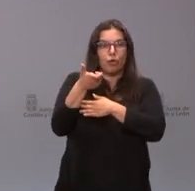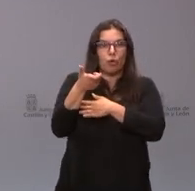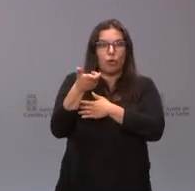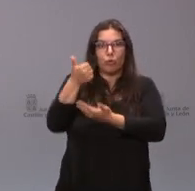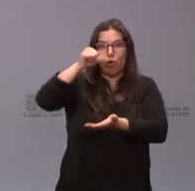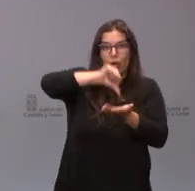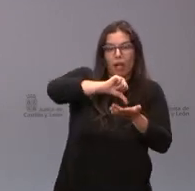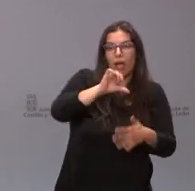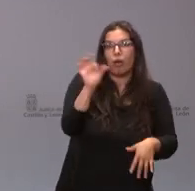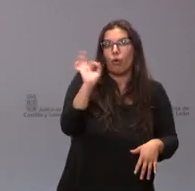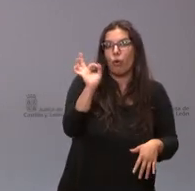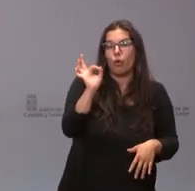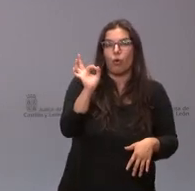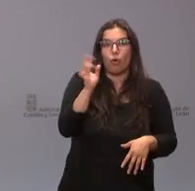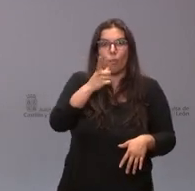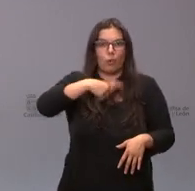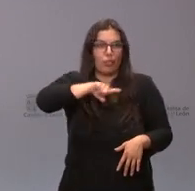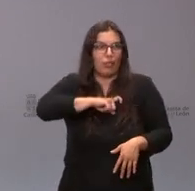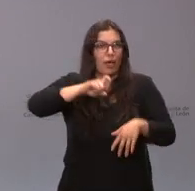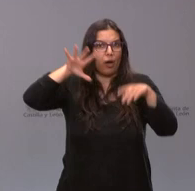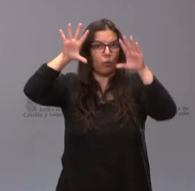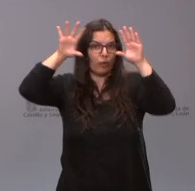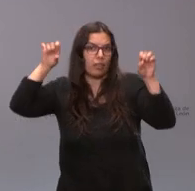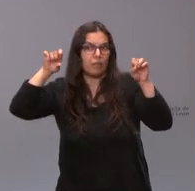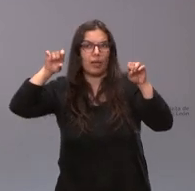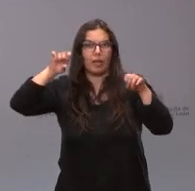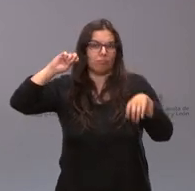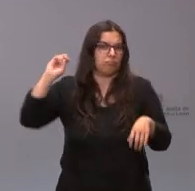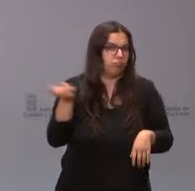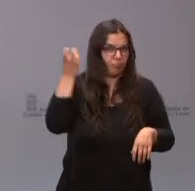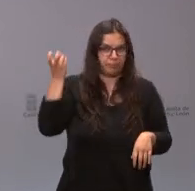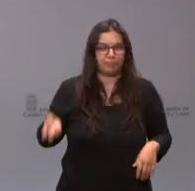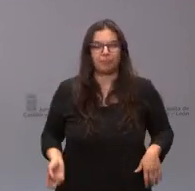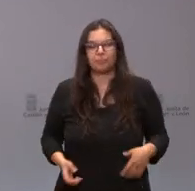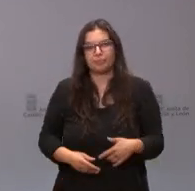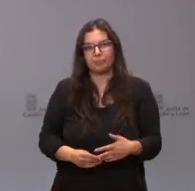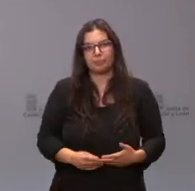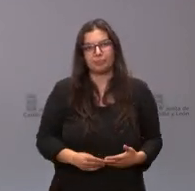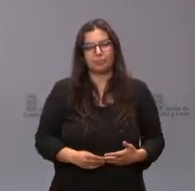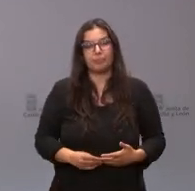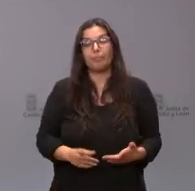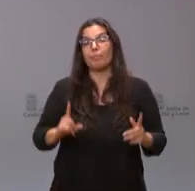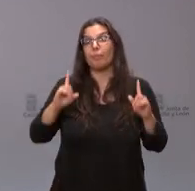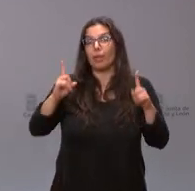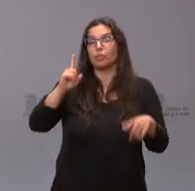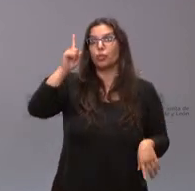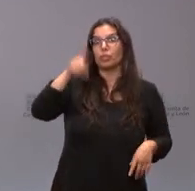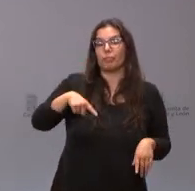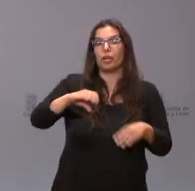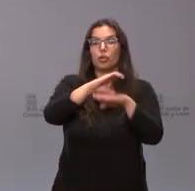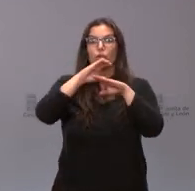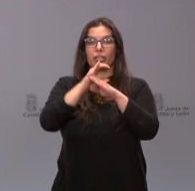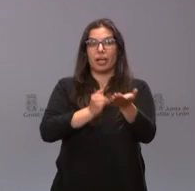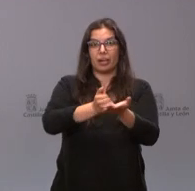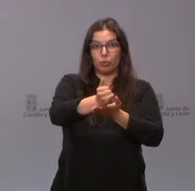o los propios servicios y cuerpos de seguridad del Estado de ámbito nacional. En el caso, también, de la Consejería de